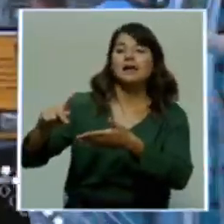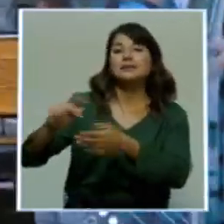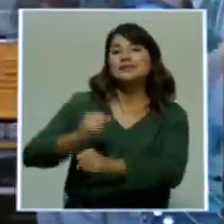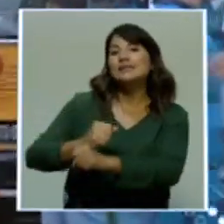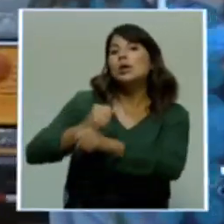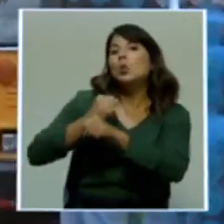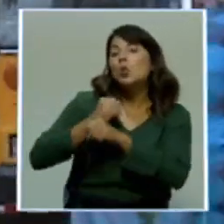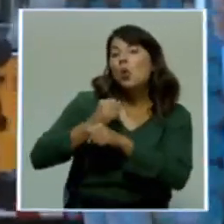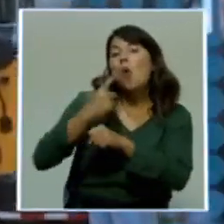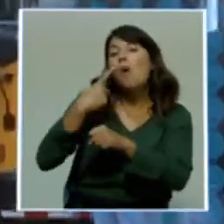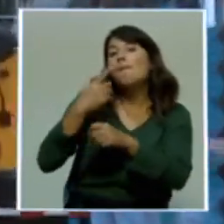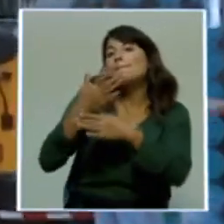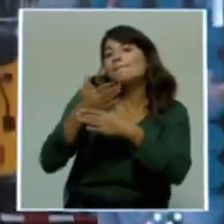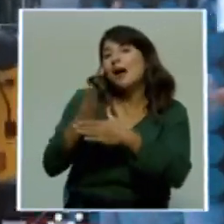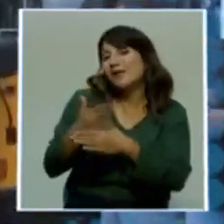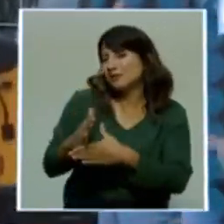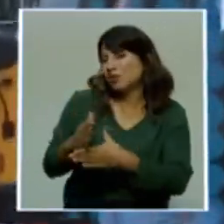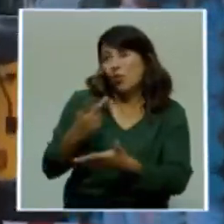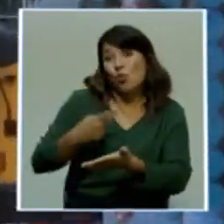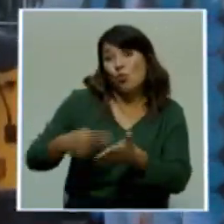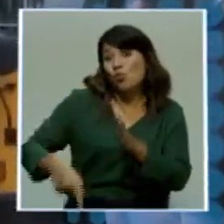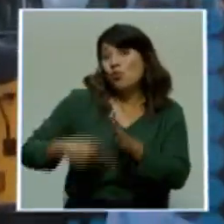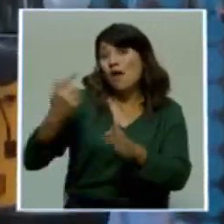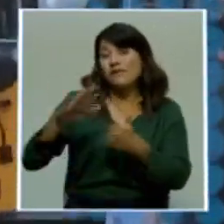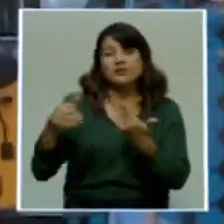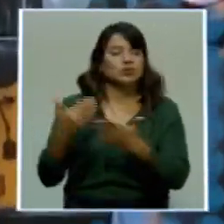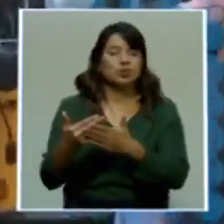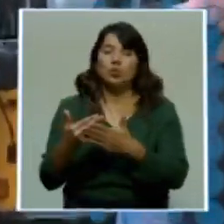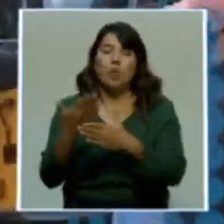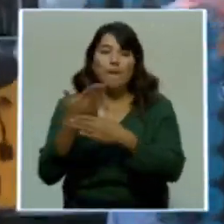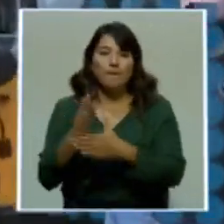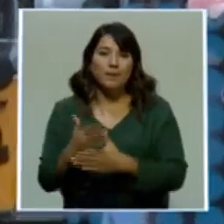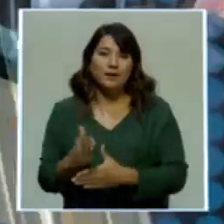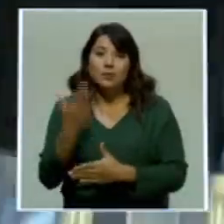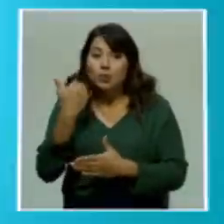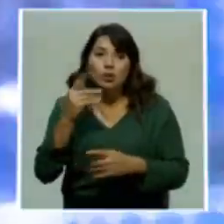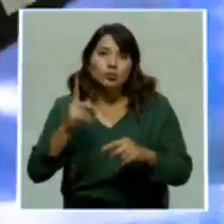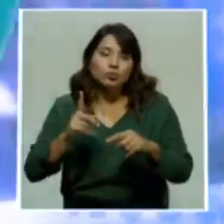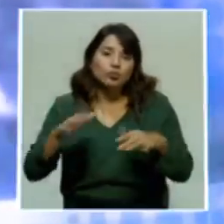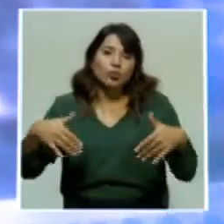sector alega que no han podido recuperarse después de la suspensión de sus actividades.